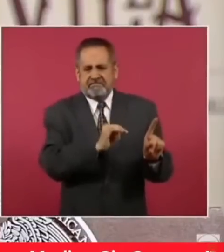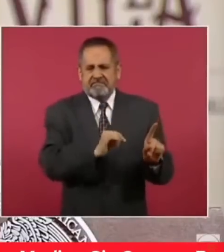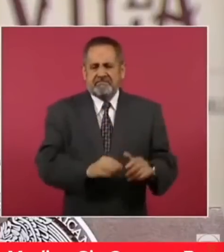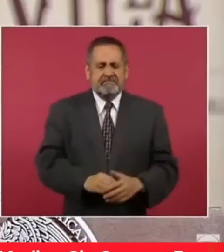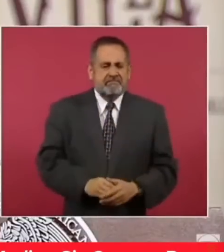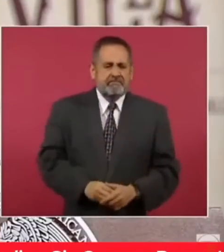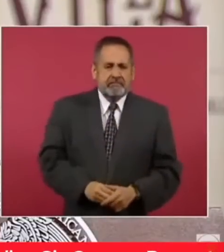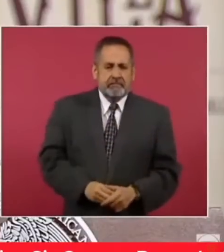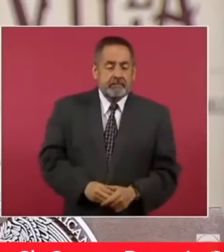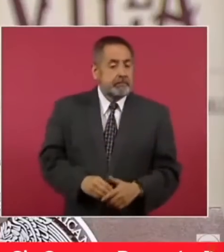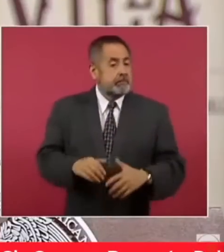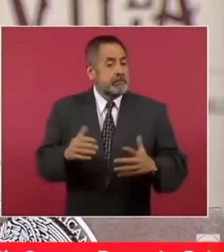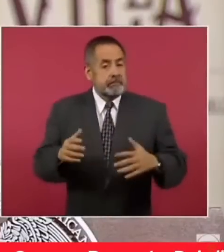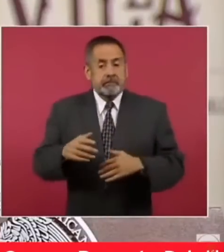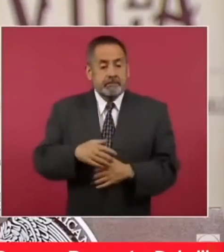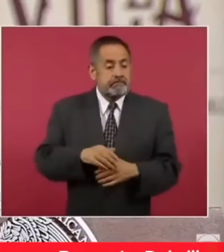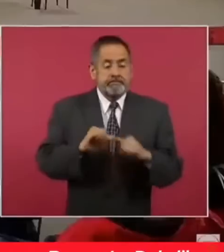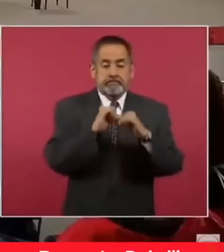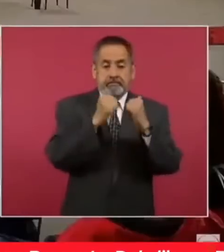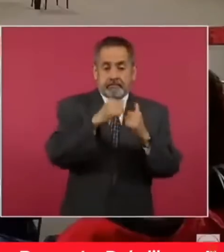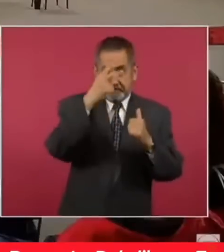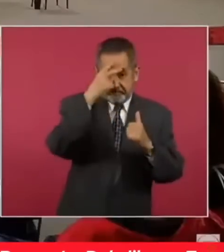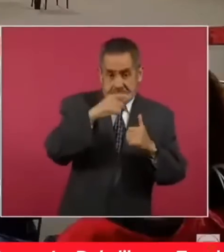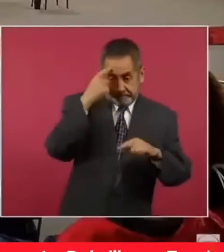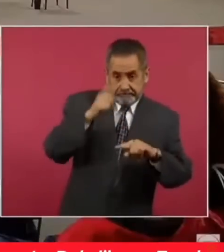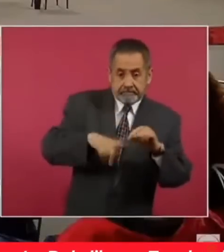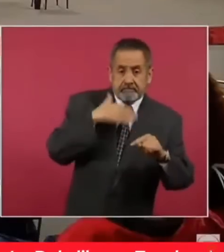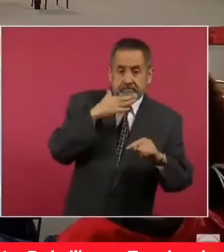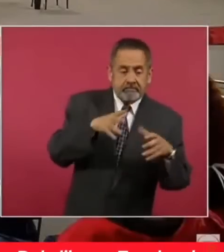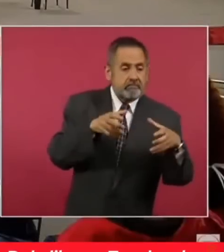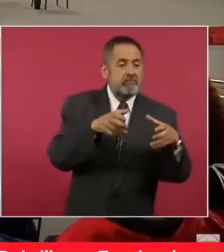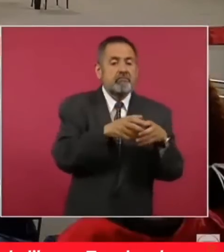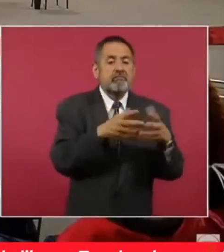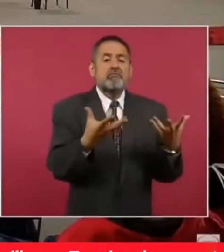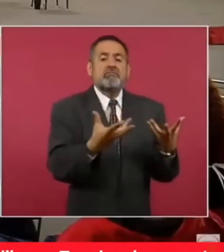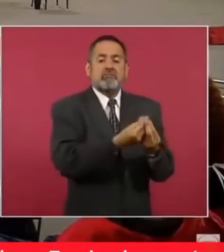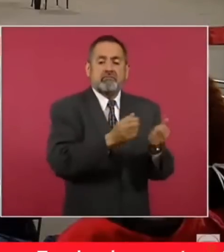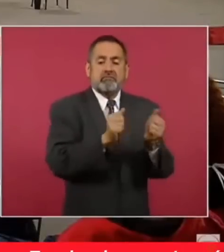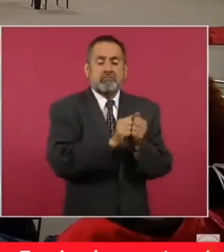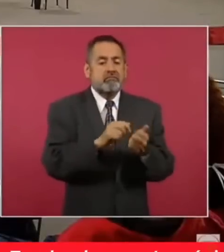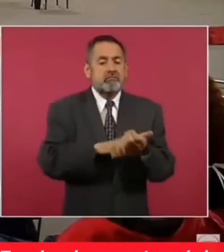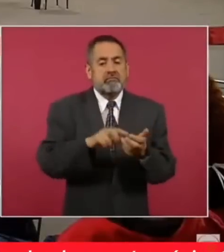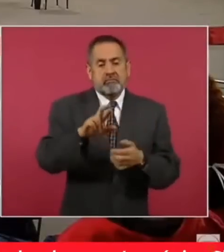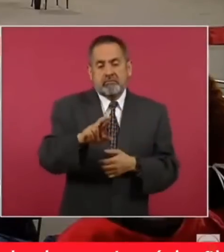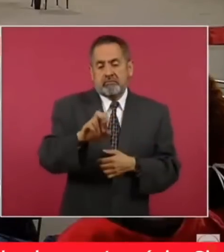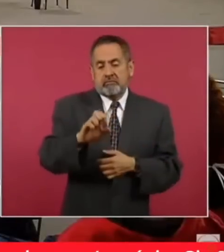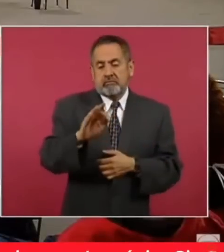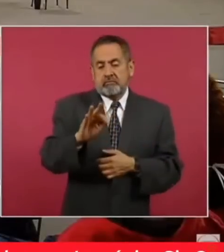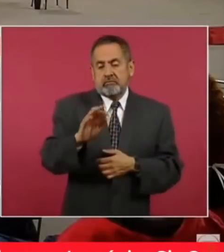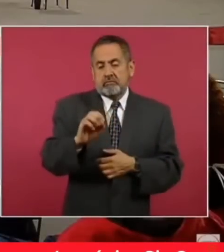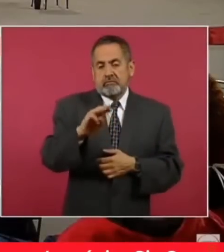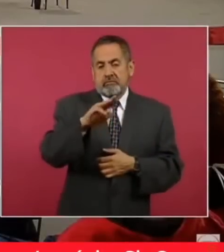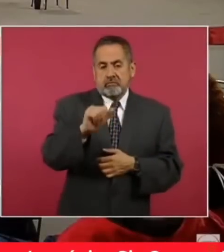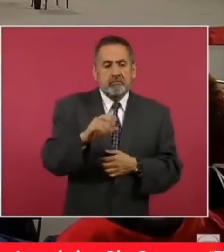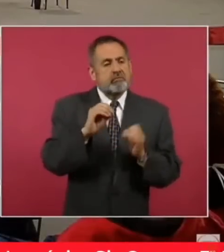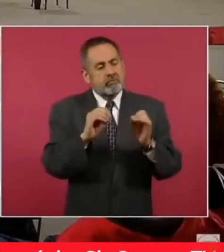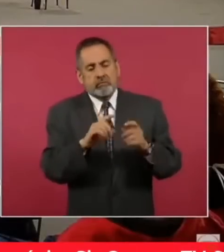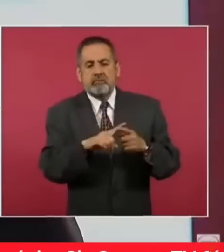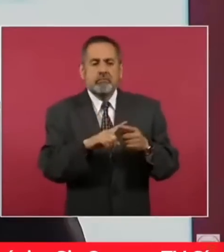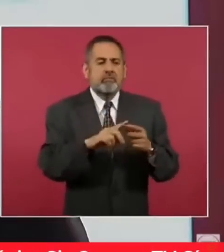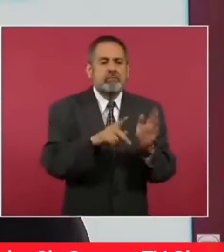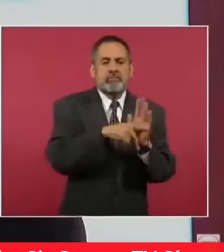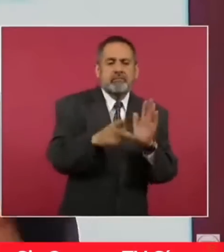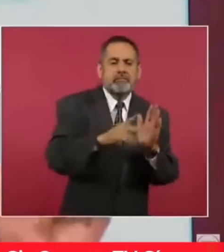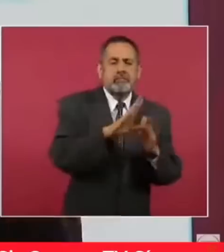Bueno, pero mexicanos a favor de la corrupción cuenta con aliados como el diario Reforma o Animal Político. Otros personajes